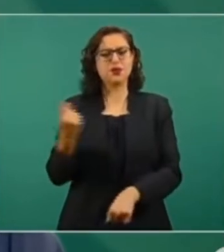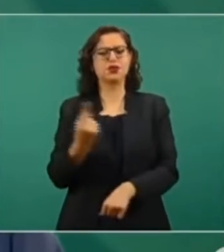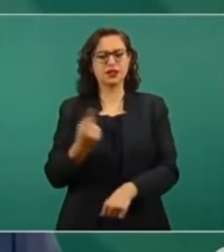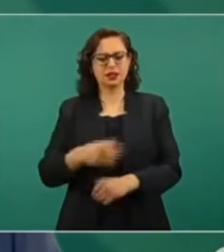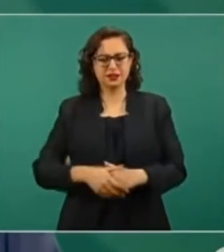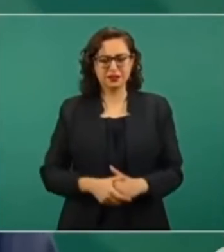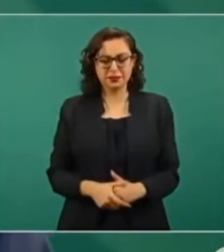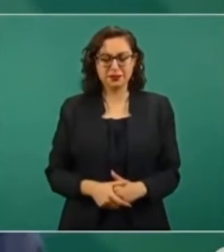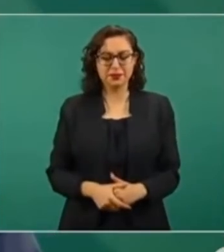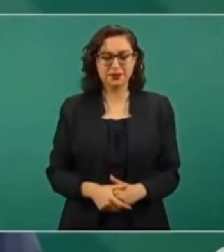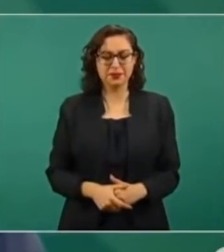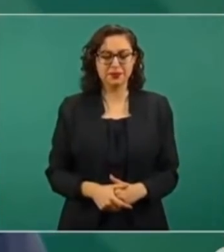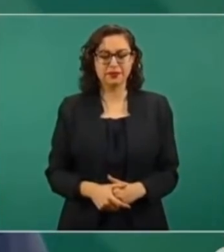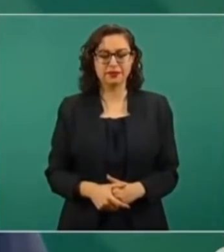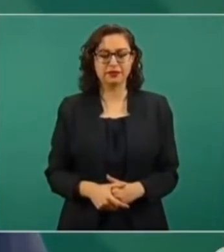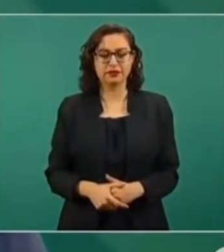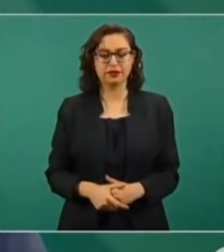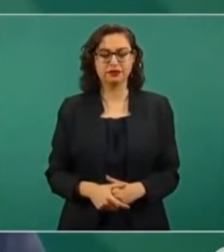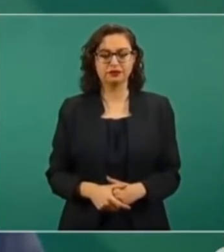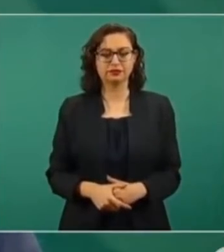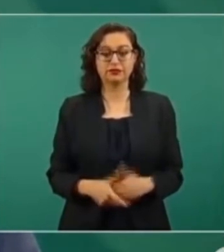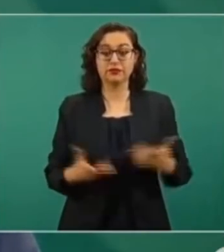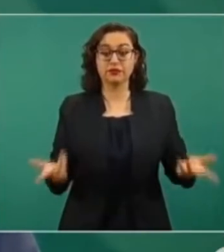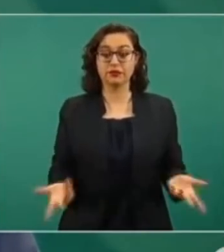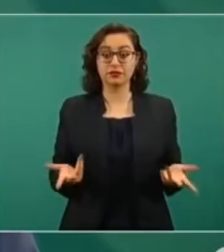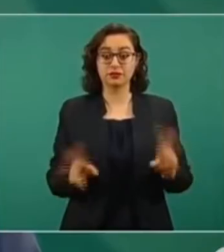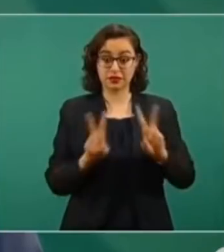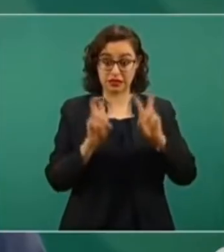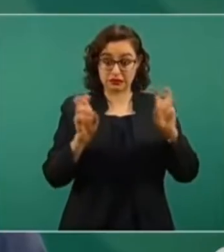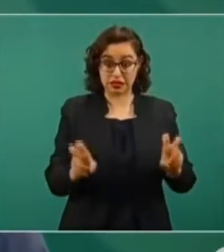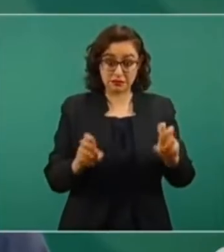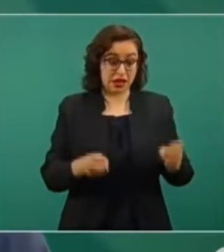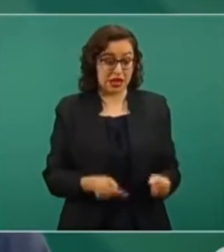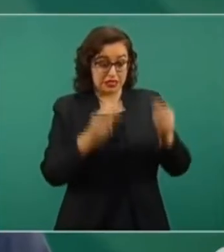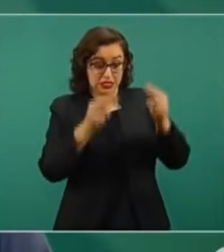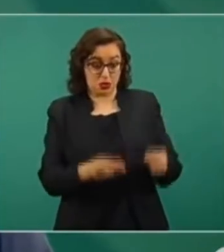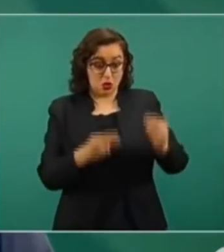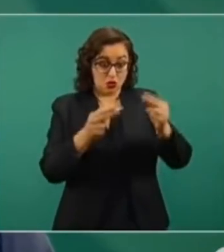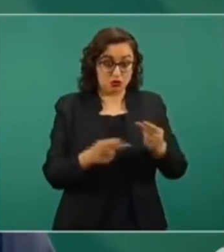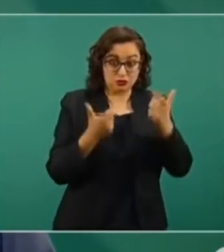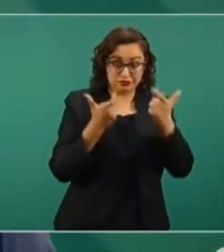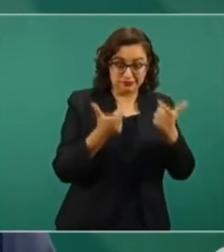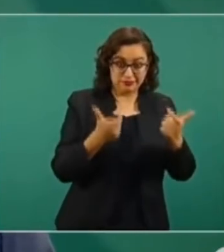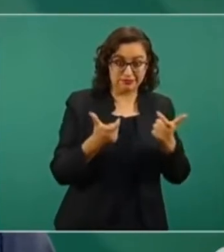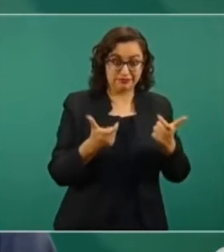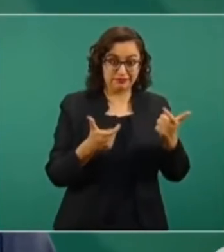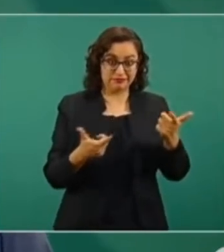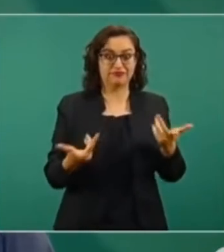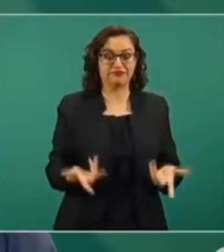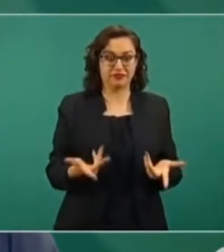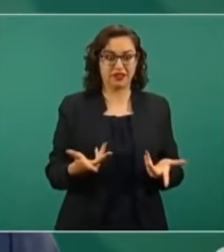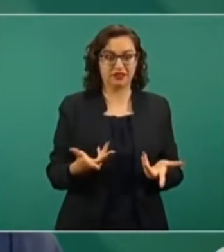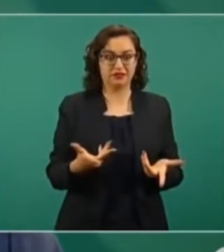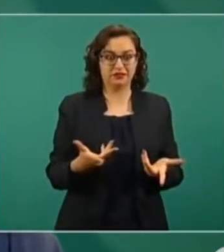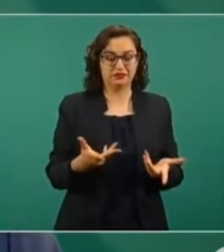Porque cuando se trata de negocios jugosos que afectan a la